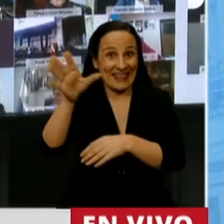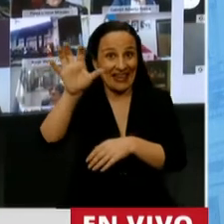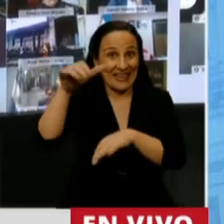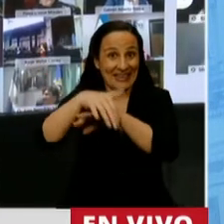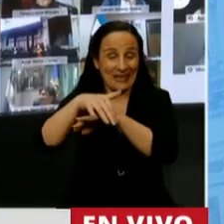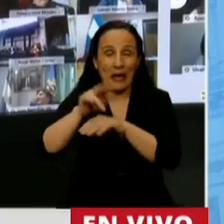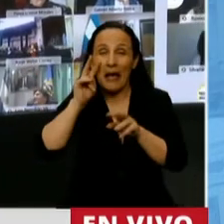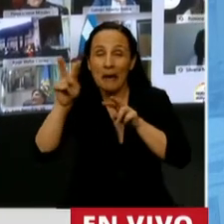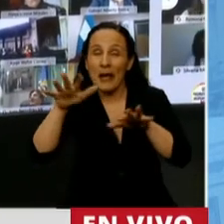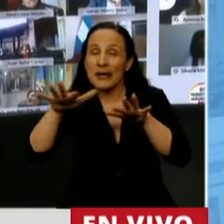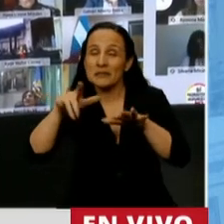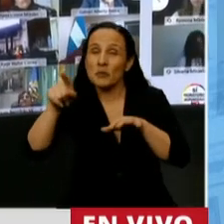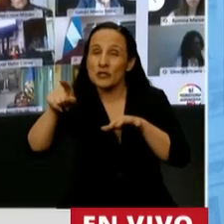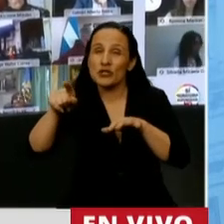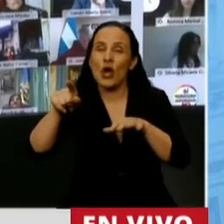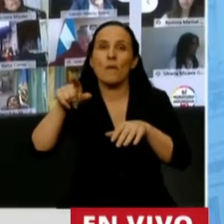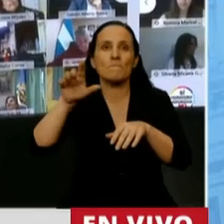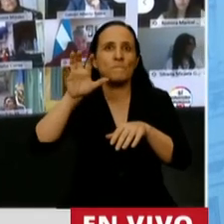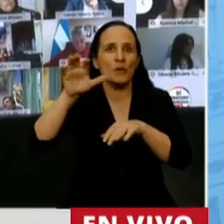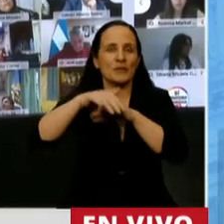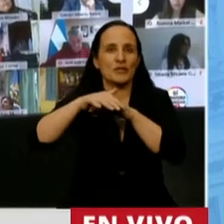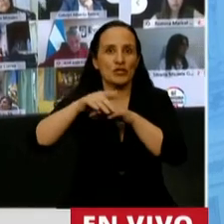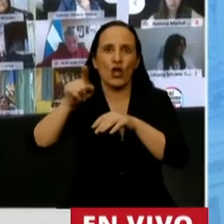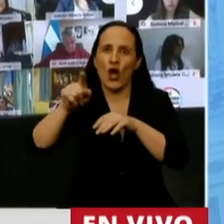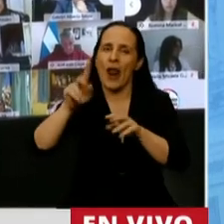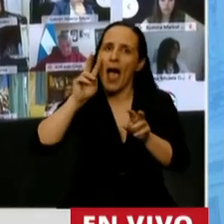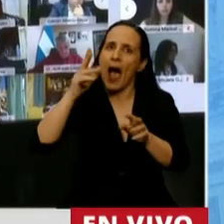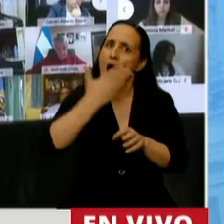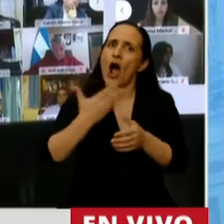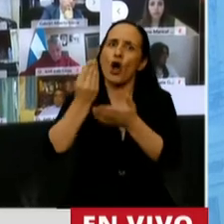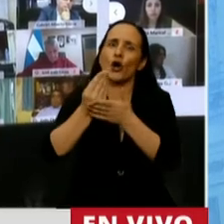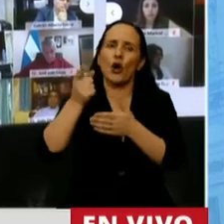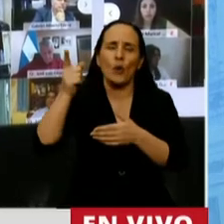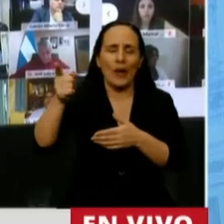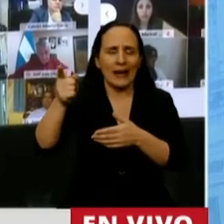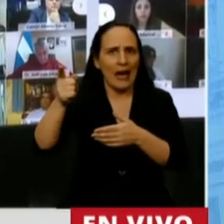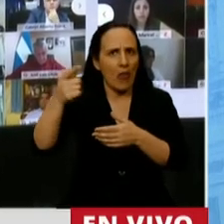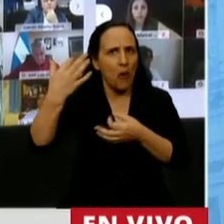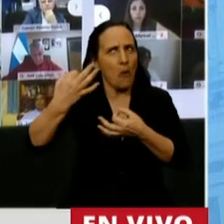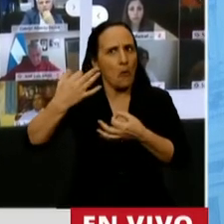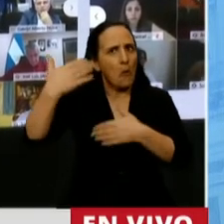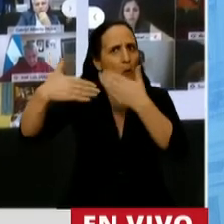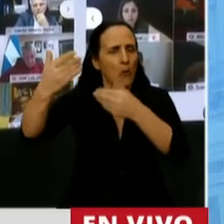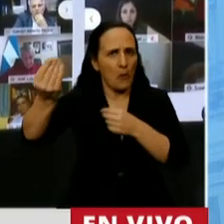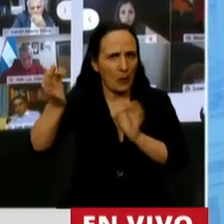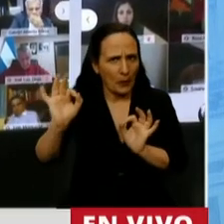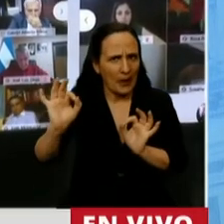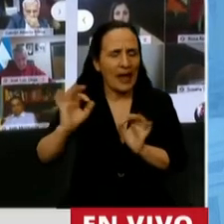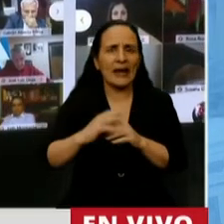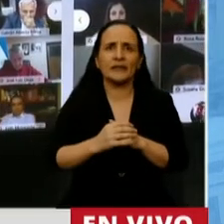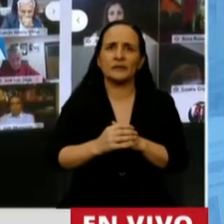mirar el crecimiento de una provincia que en pandemia maneja bien, con el gobernador Oscar Herrera Huat, y obviamente